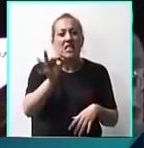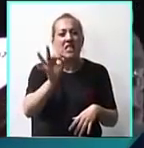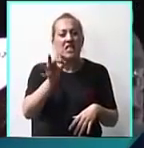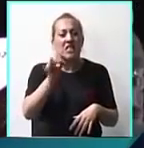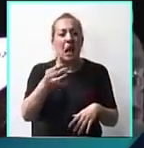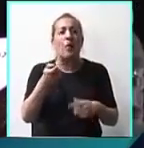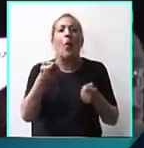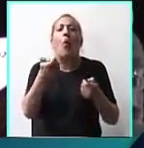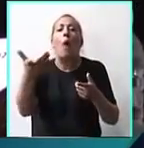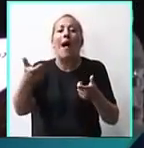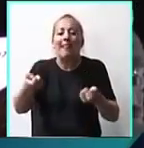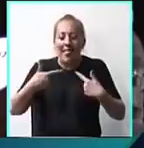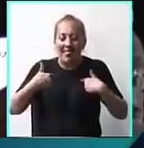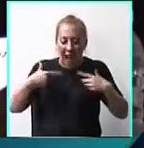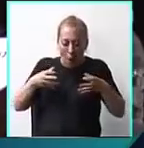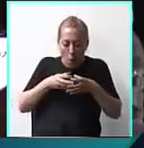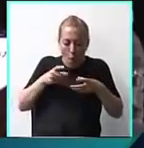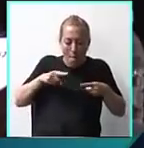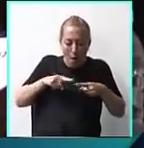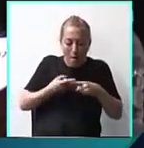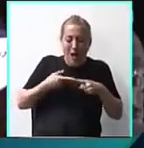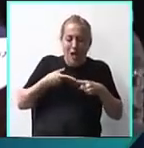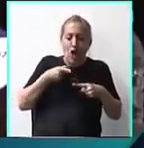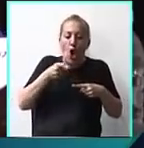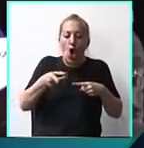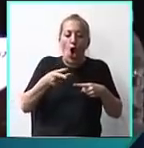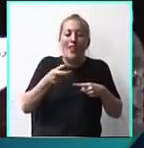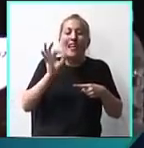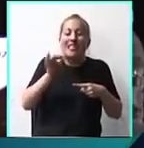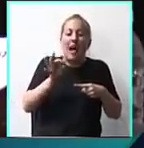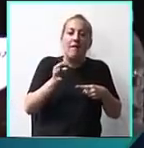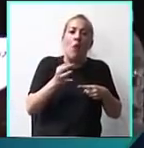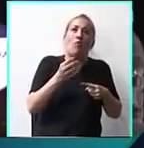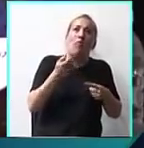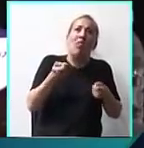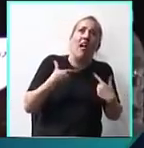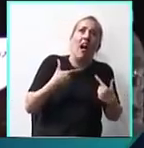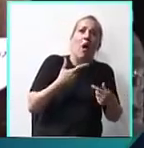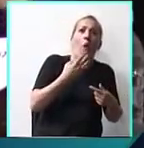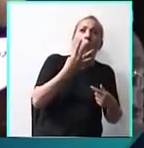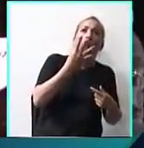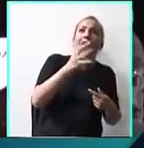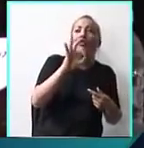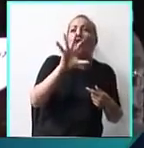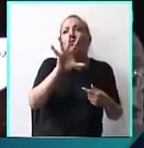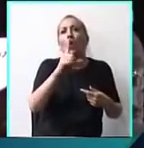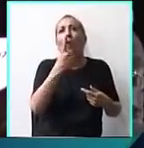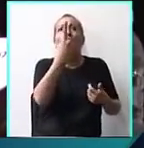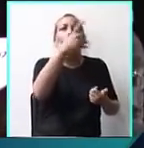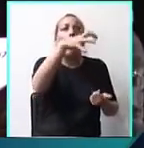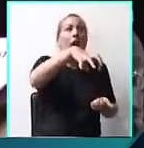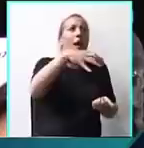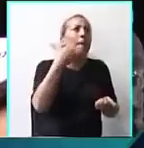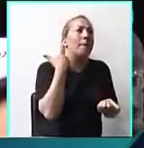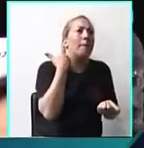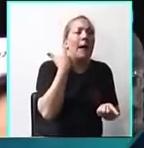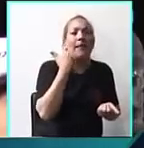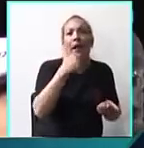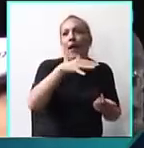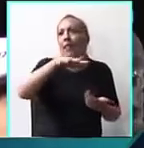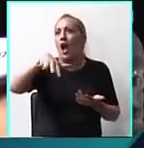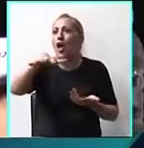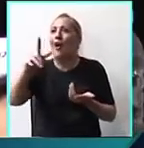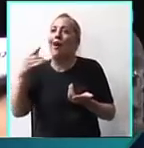oposición para que hagamos campaña? Cuatro, cinco. Una en Mataderos, otra en Recoleta y con suerte una en más de